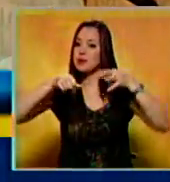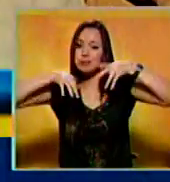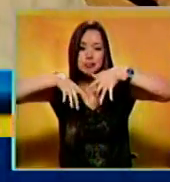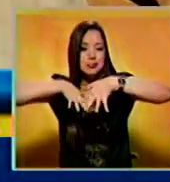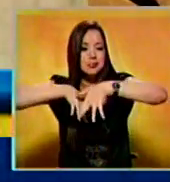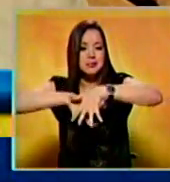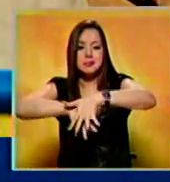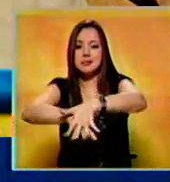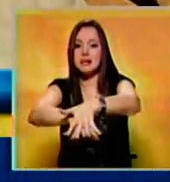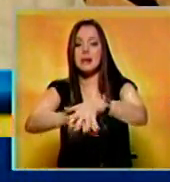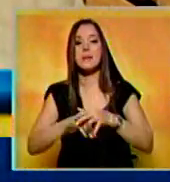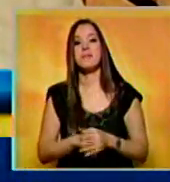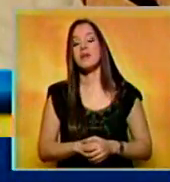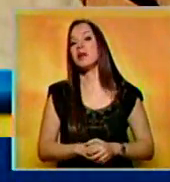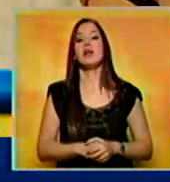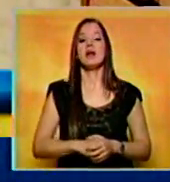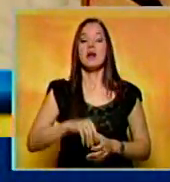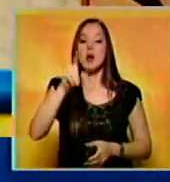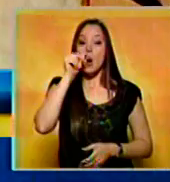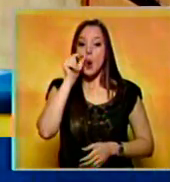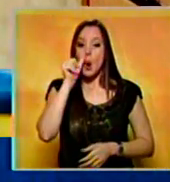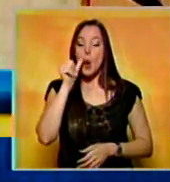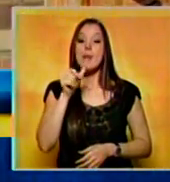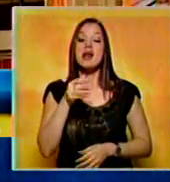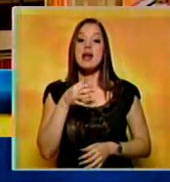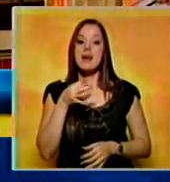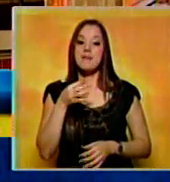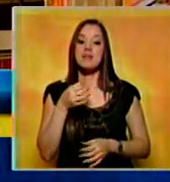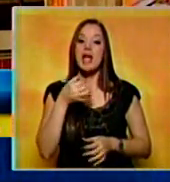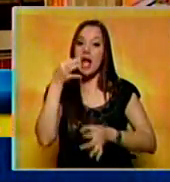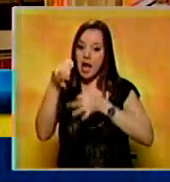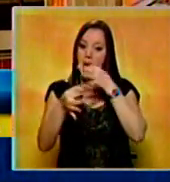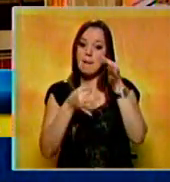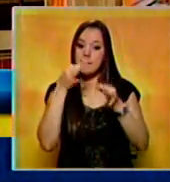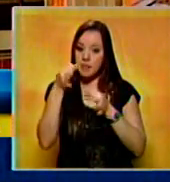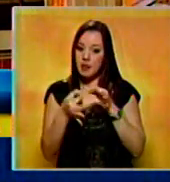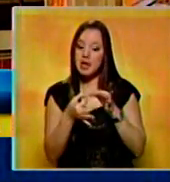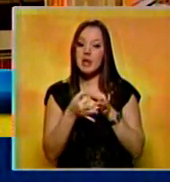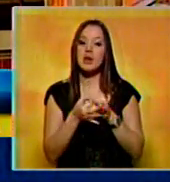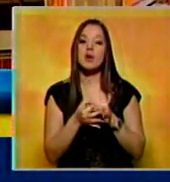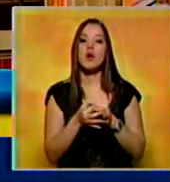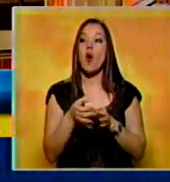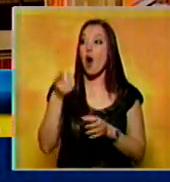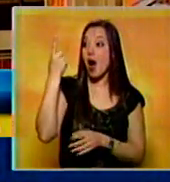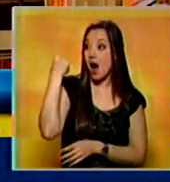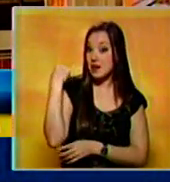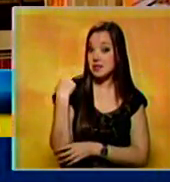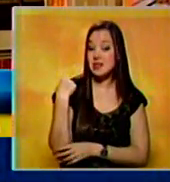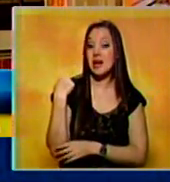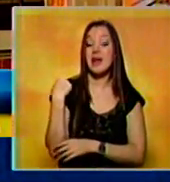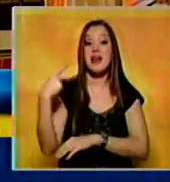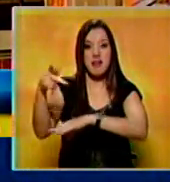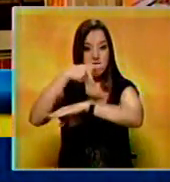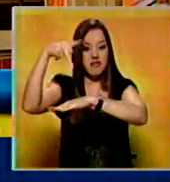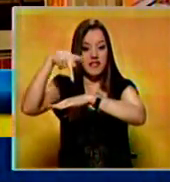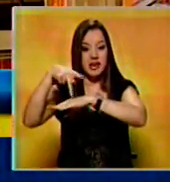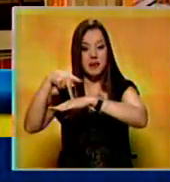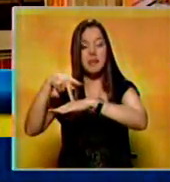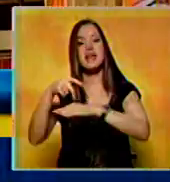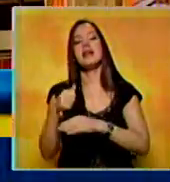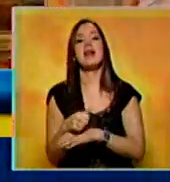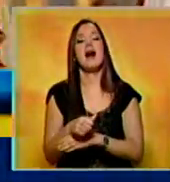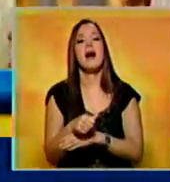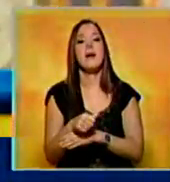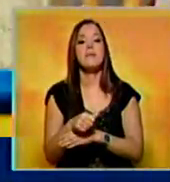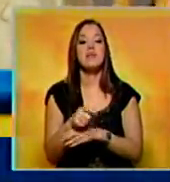del Vaticano Federico Lombardi, quien explicó que si estos datos son correctos, la ceremonia de ayer en Manila se puede considerar que ha sido el